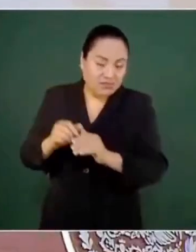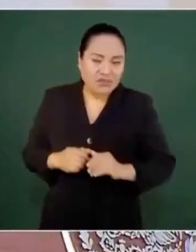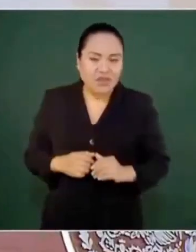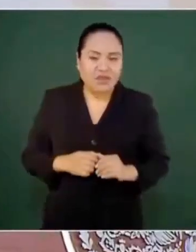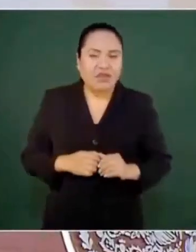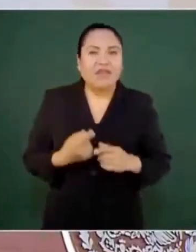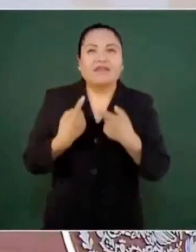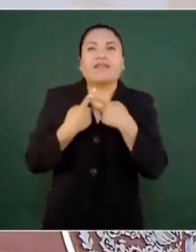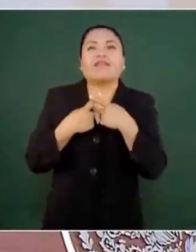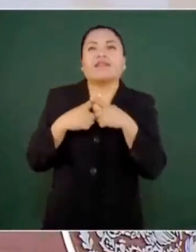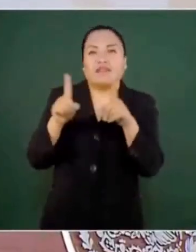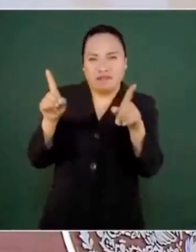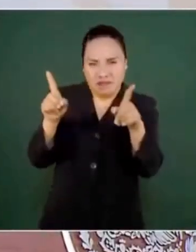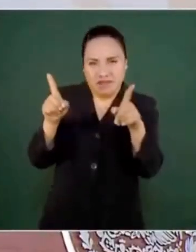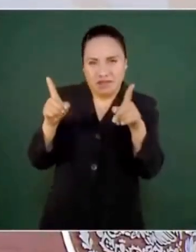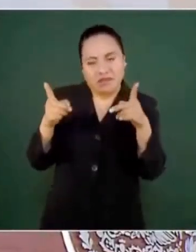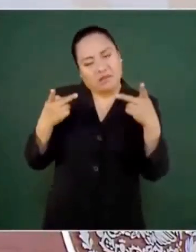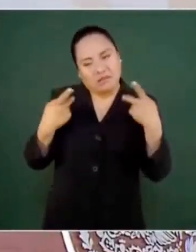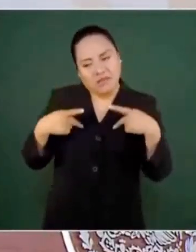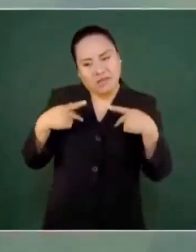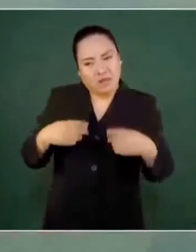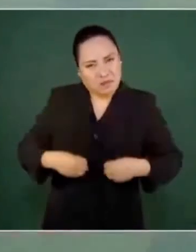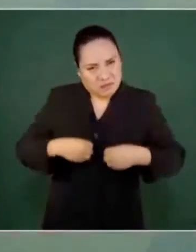de otra cosa es el pueblo de España.